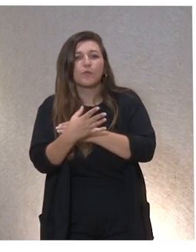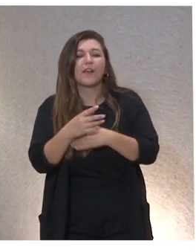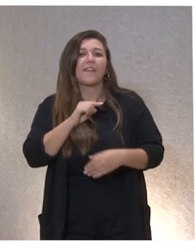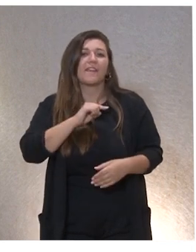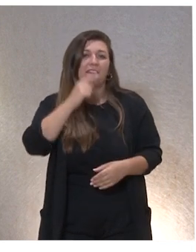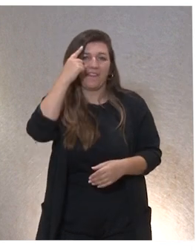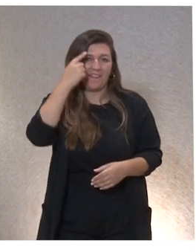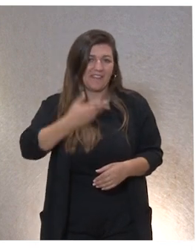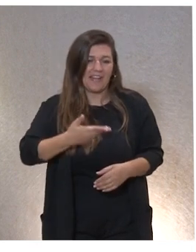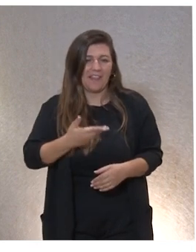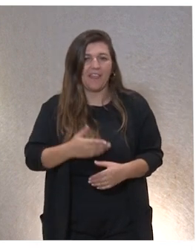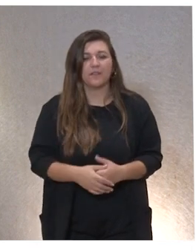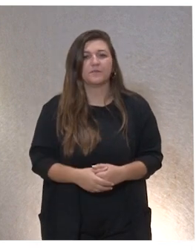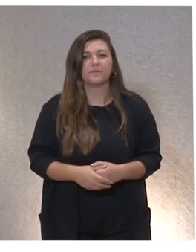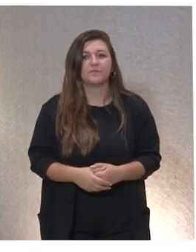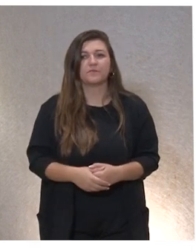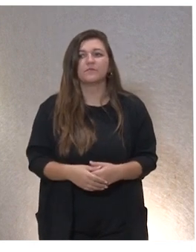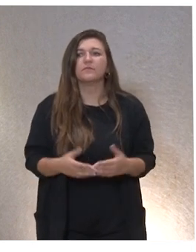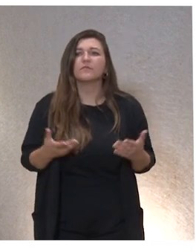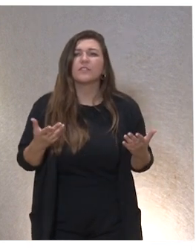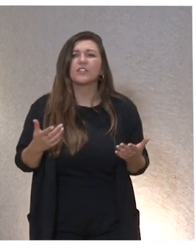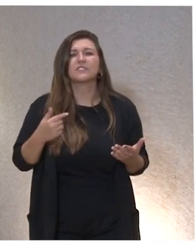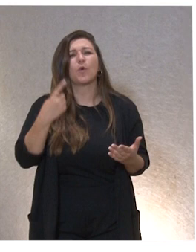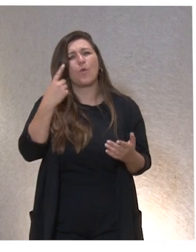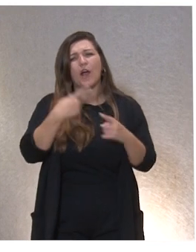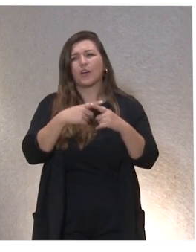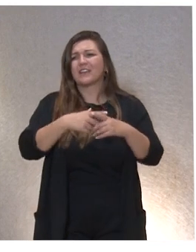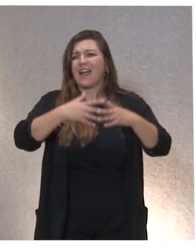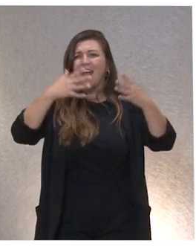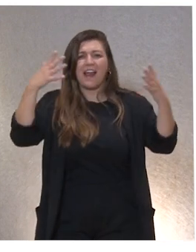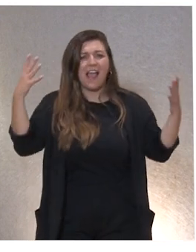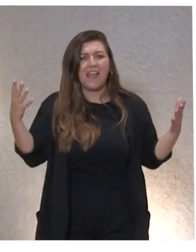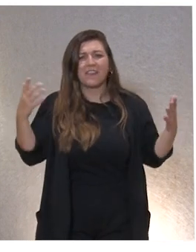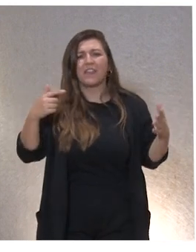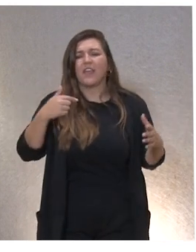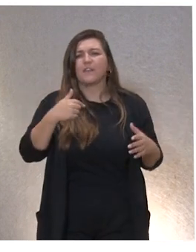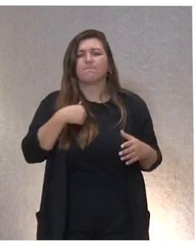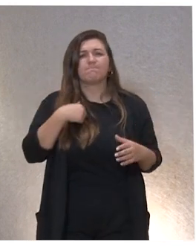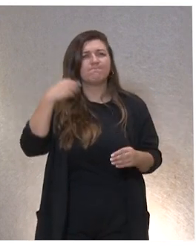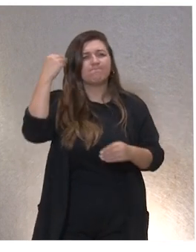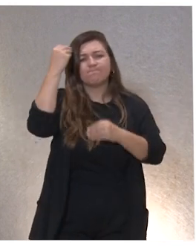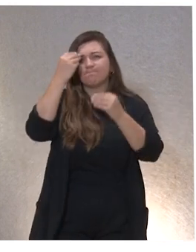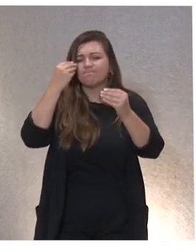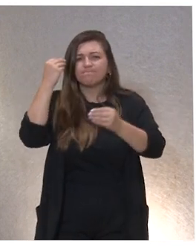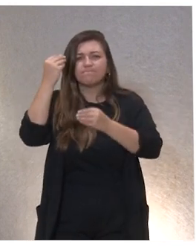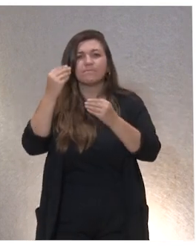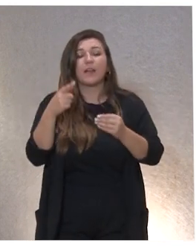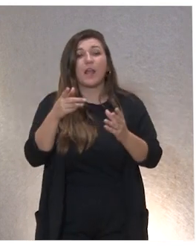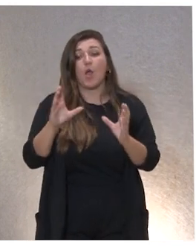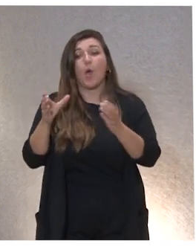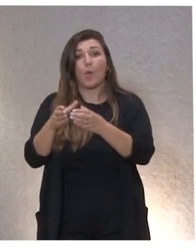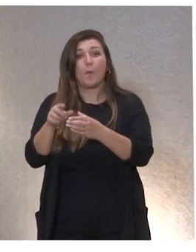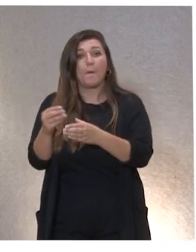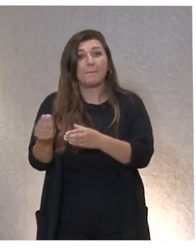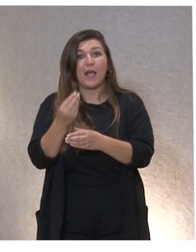Y una de las grandezas y algo que a mí me revolvió mucho y que me puso a mirar hacia otro lado, ¿no?, y que llevamos a este grupo de mejora